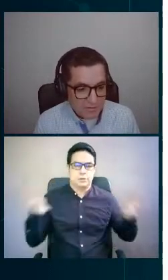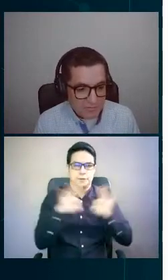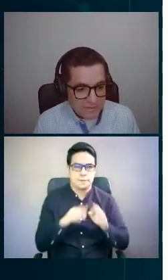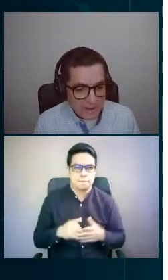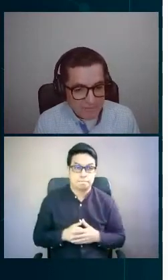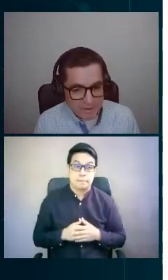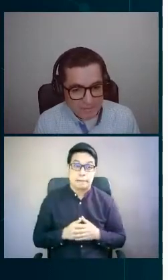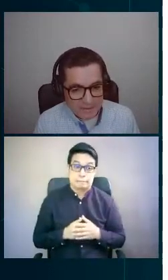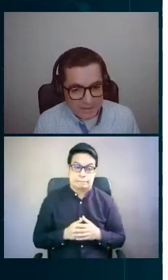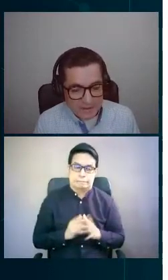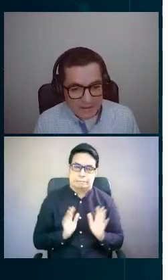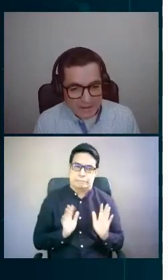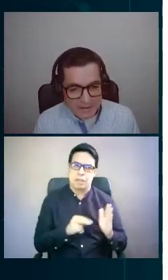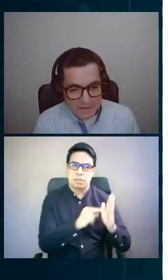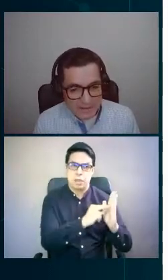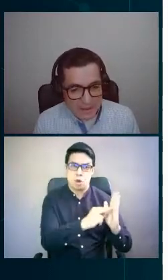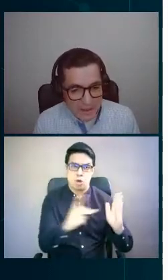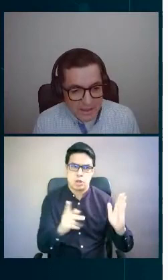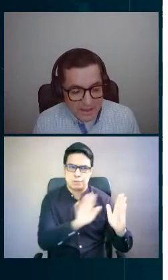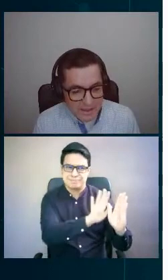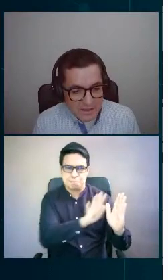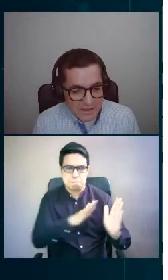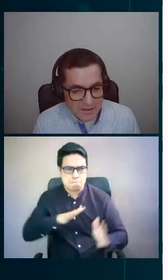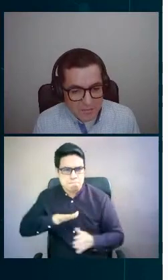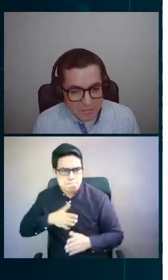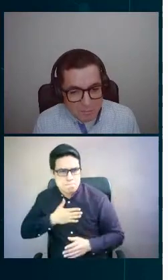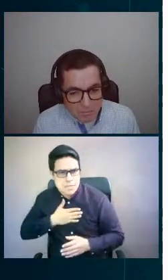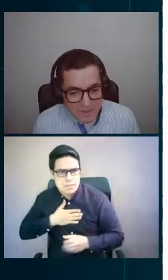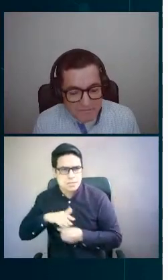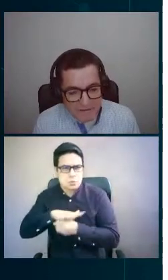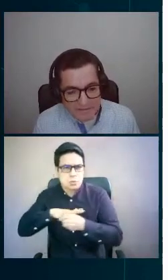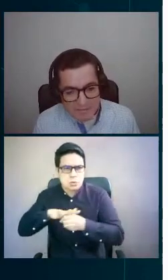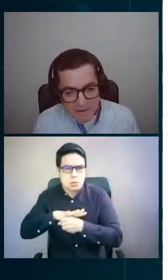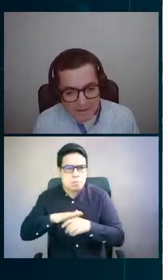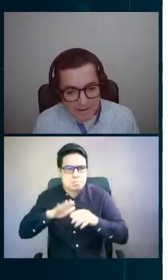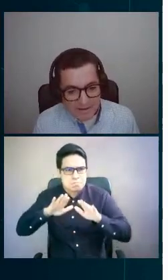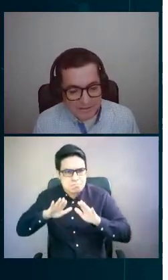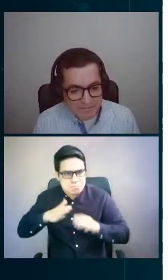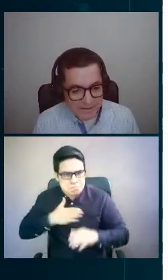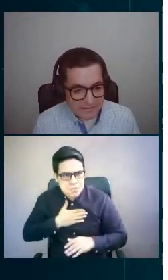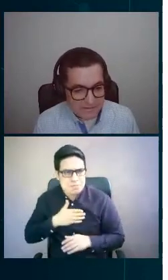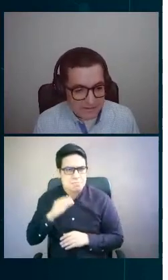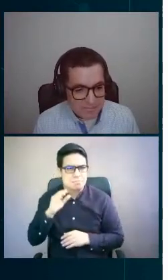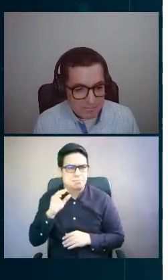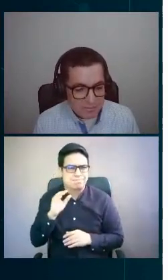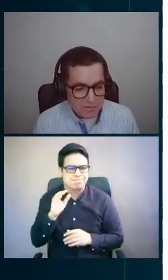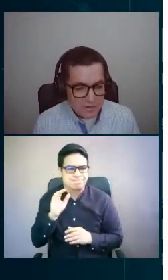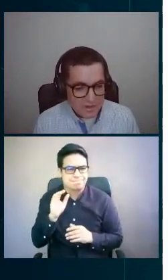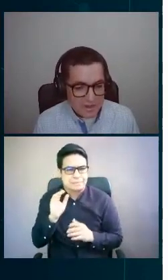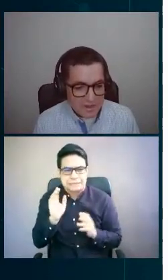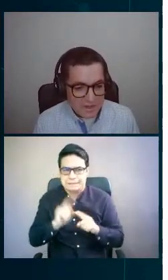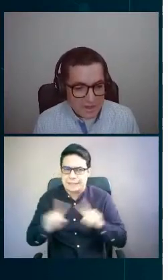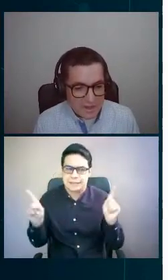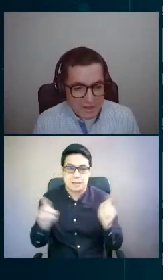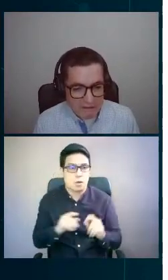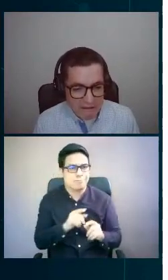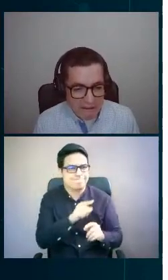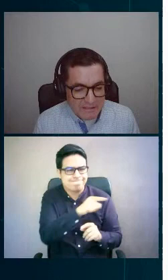integración, viene la parte de que hay diferentes marcas, diferentes equipos,